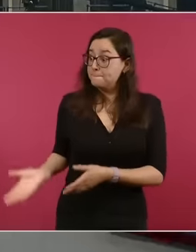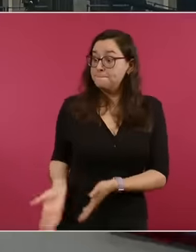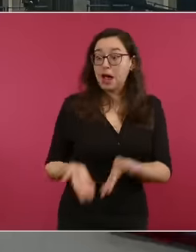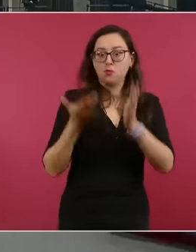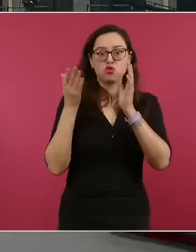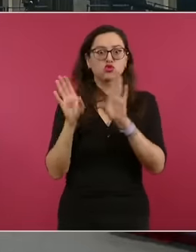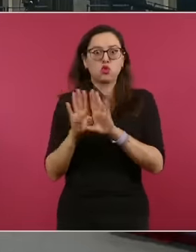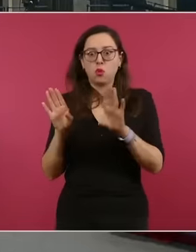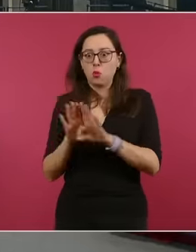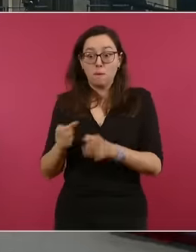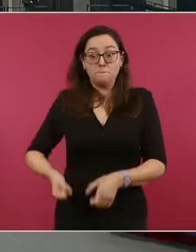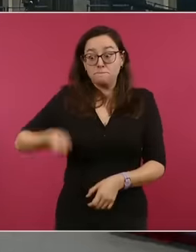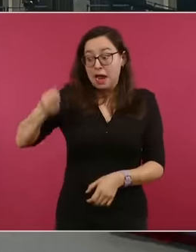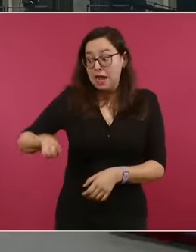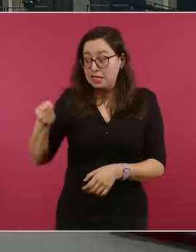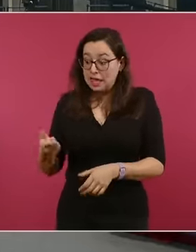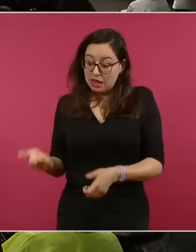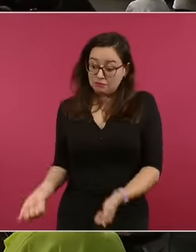de este carácter.